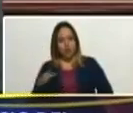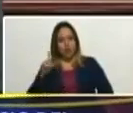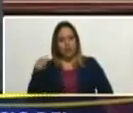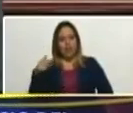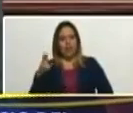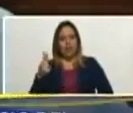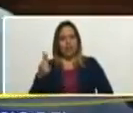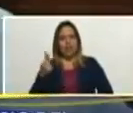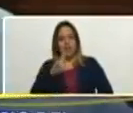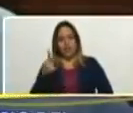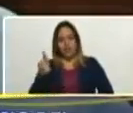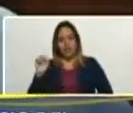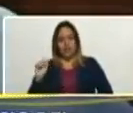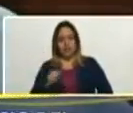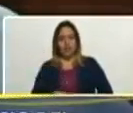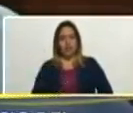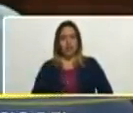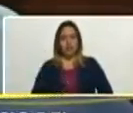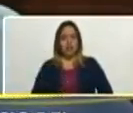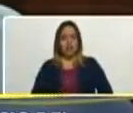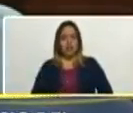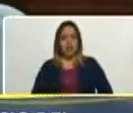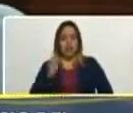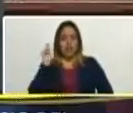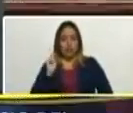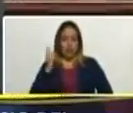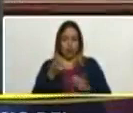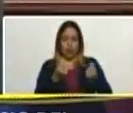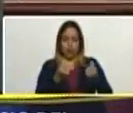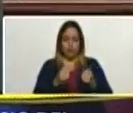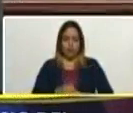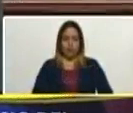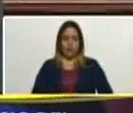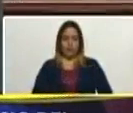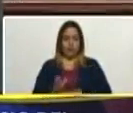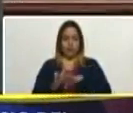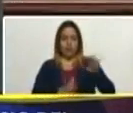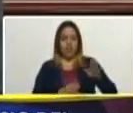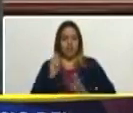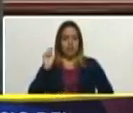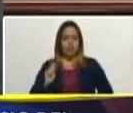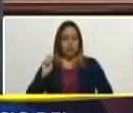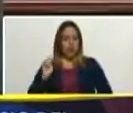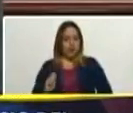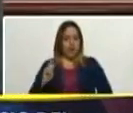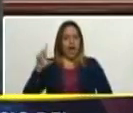el diputado Juan Carlos Alvarado,